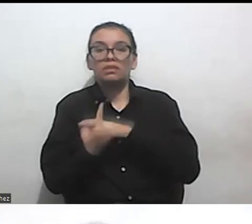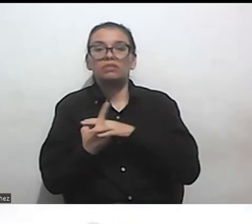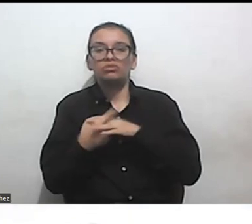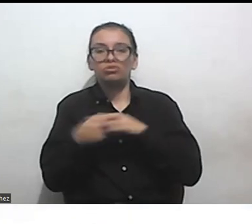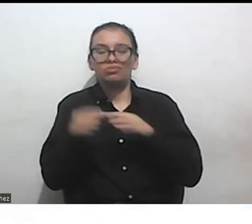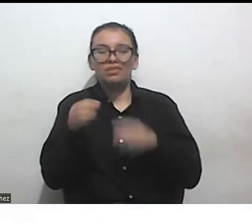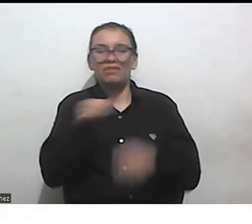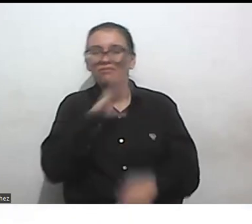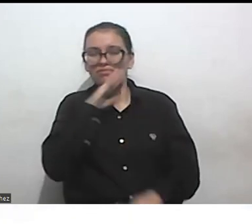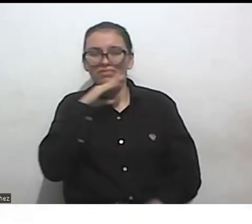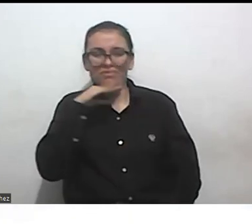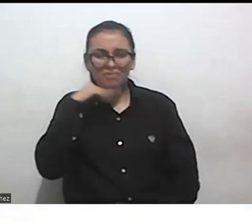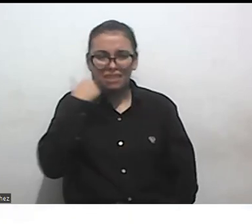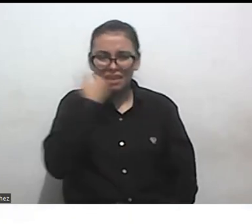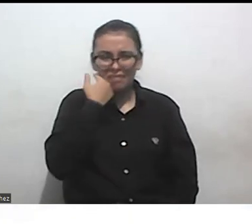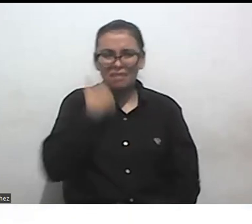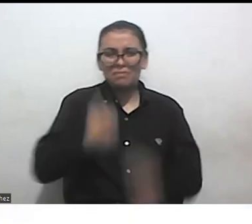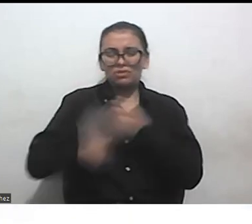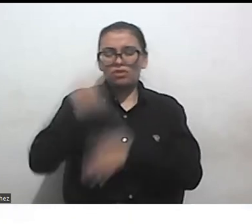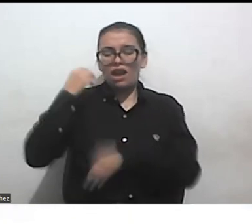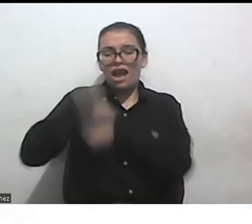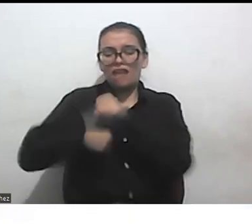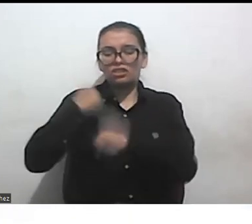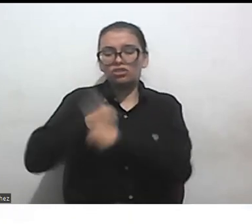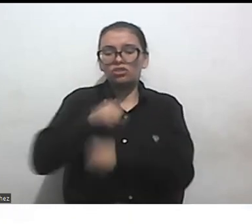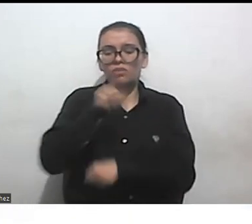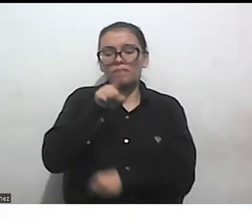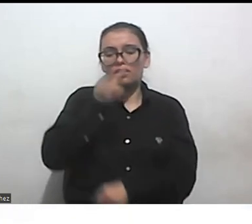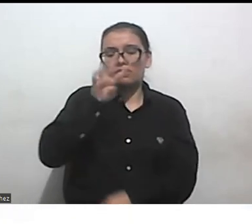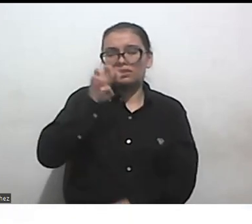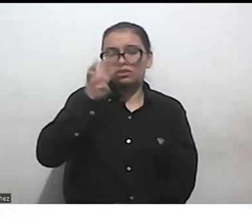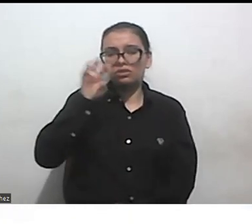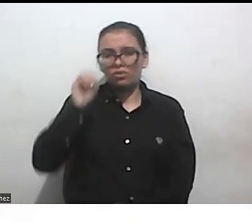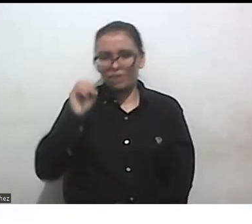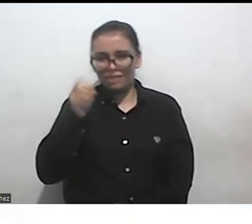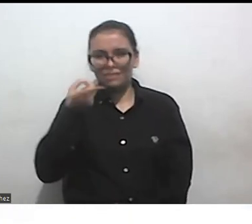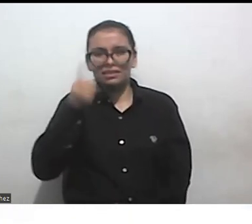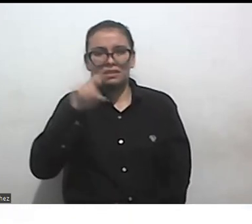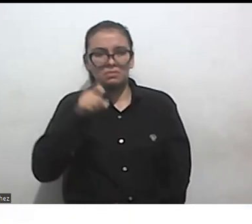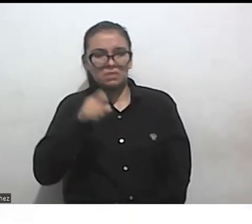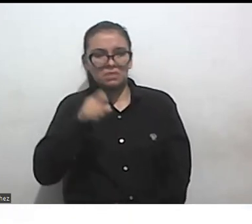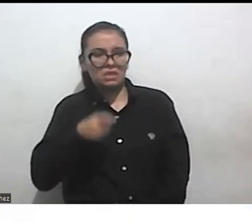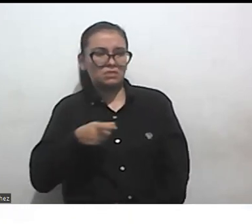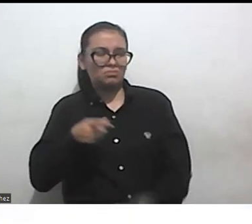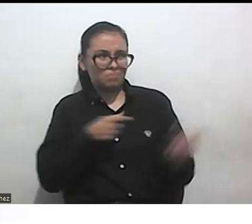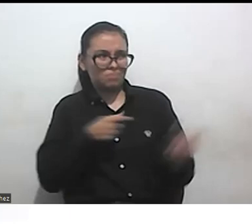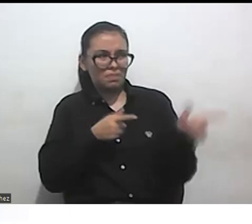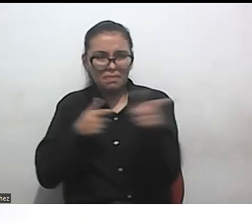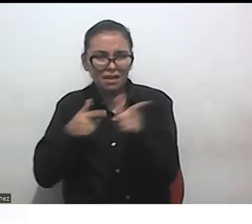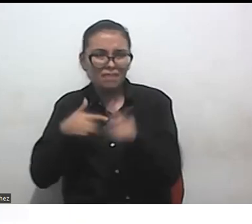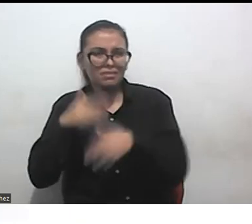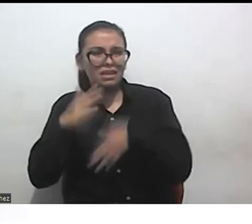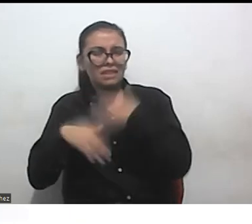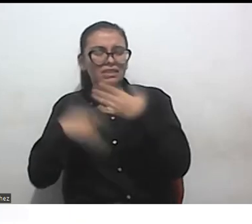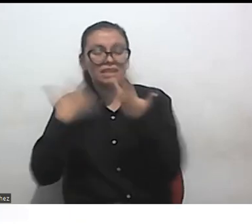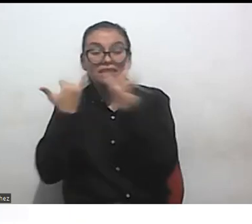de Perú se acordará donde nos agarró el terrorismo que no se removió por completo hasta el 2000